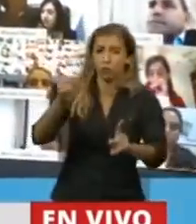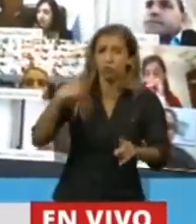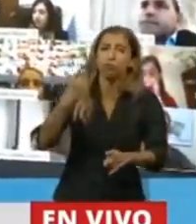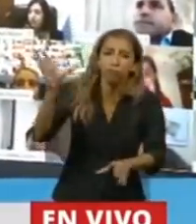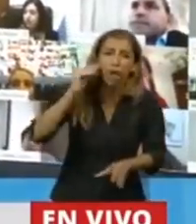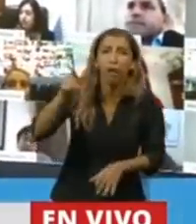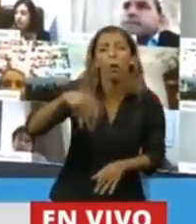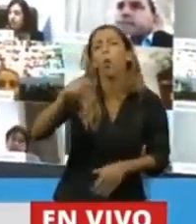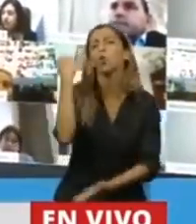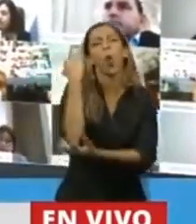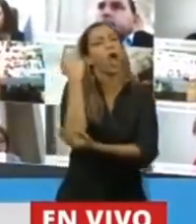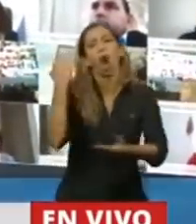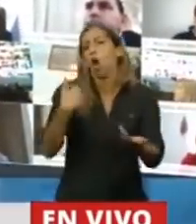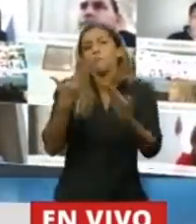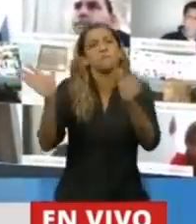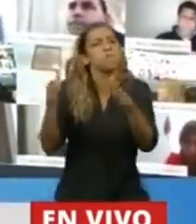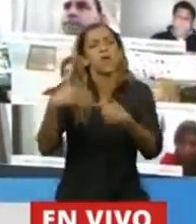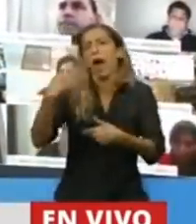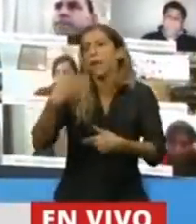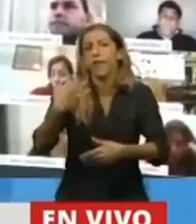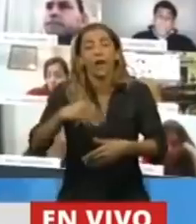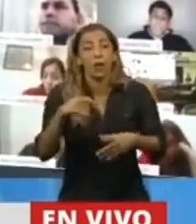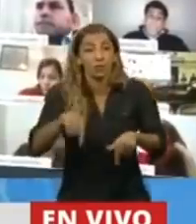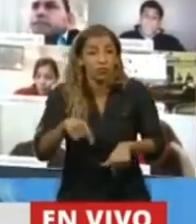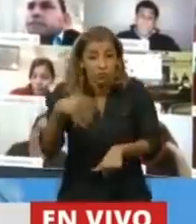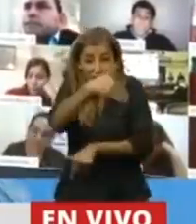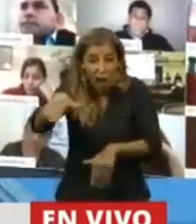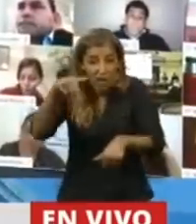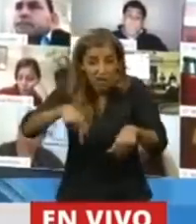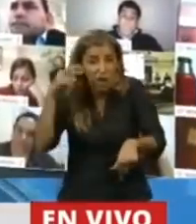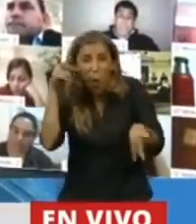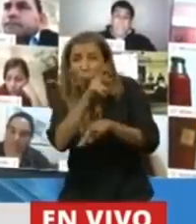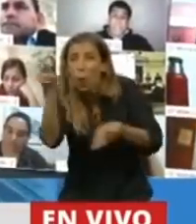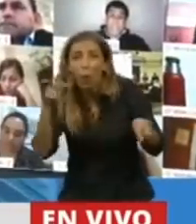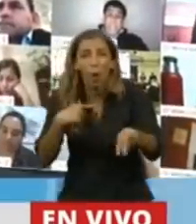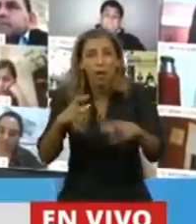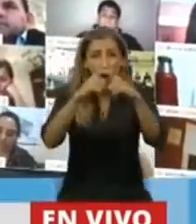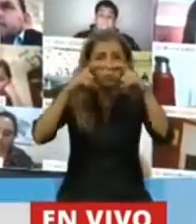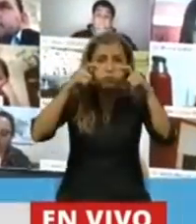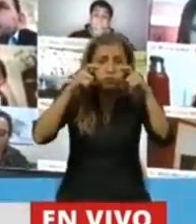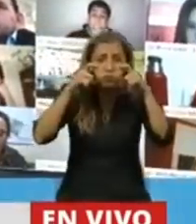Yo hoy andaba por la calle y veía a la gente con barbijo, con máscara de plástico. ¿Hasta dónde nos van a llevar?